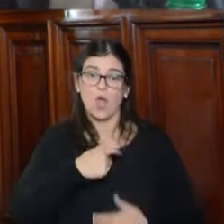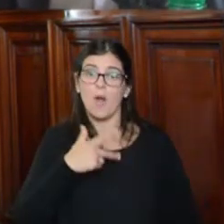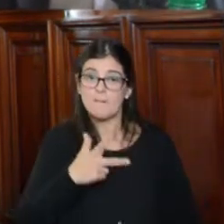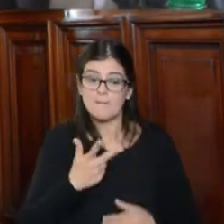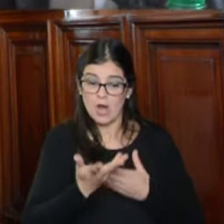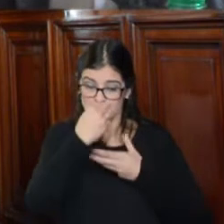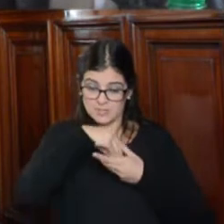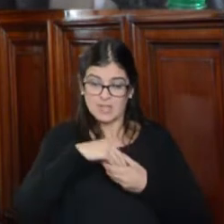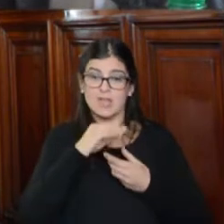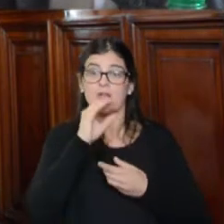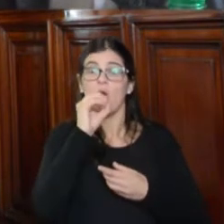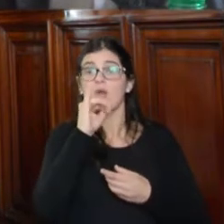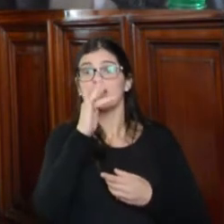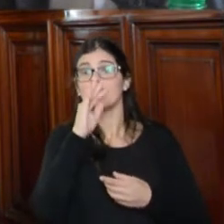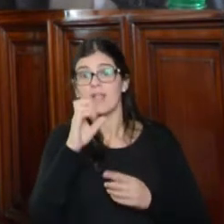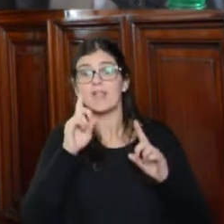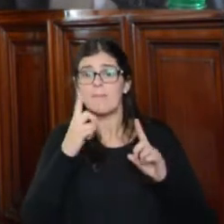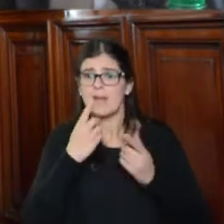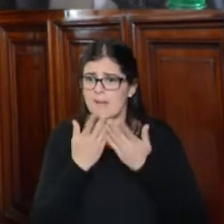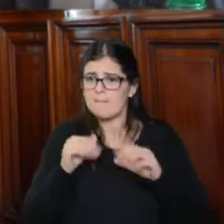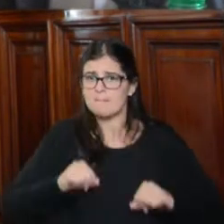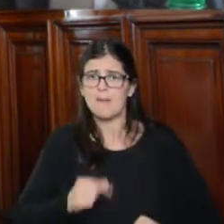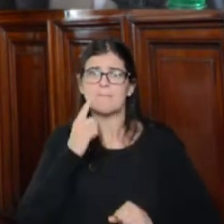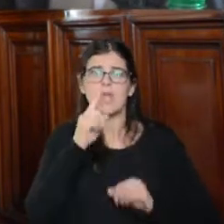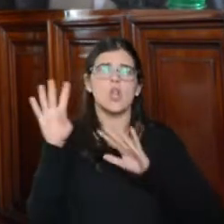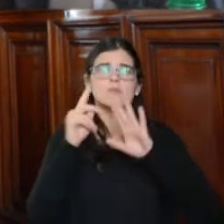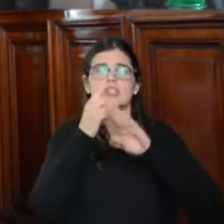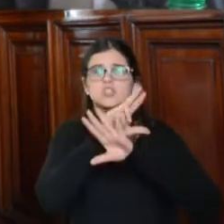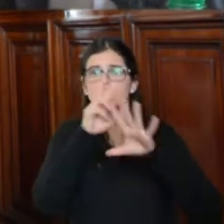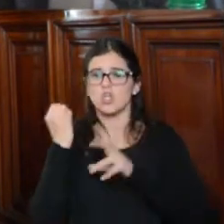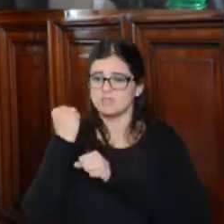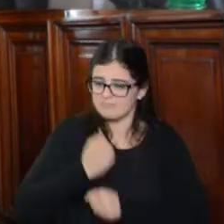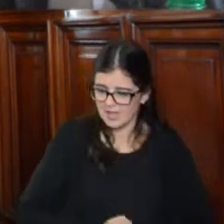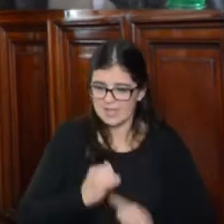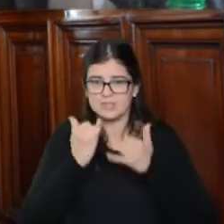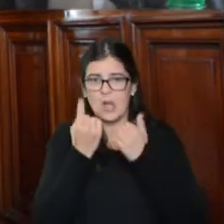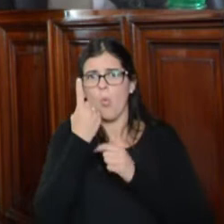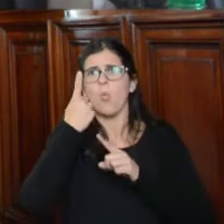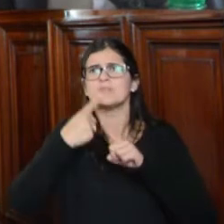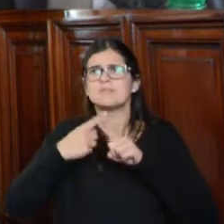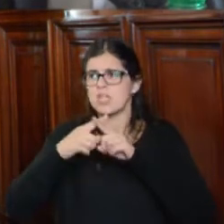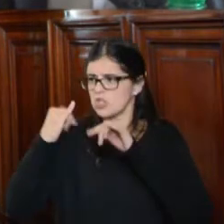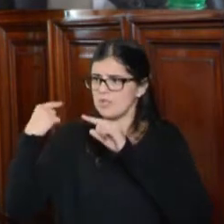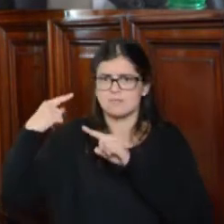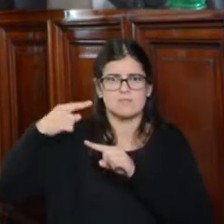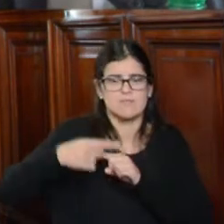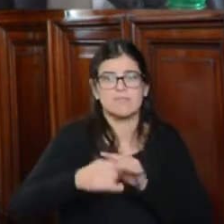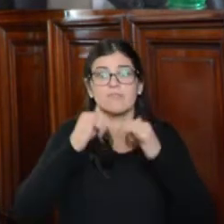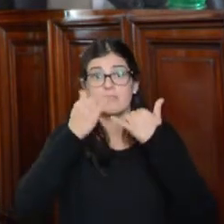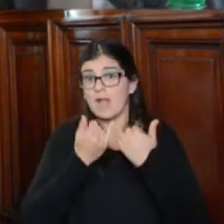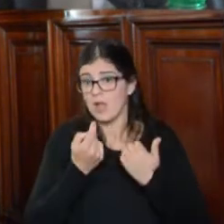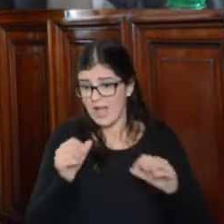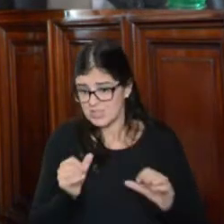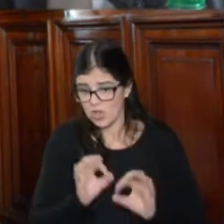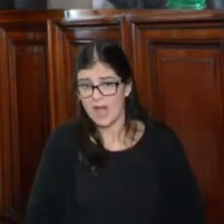y con la OIT de la que hemos sido miembros fundadores en el año 1918. Hace un siglo que estamos allí. No estamos haciendo nada